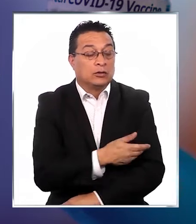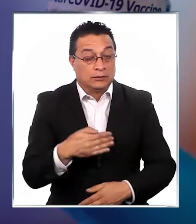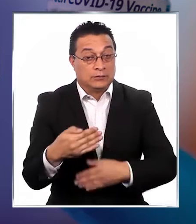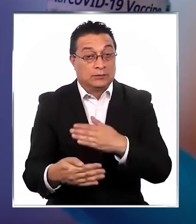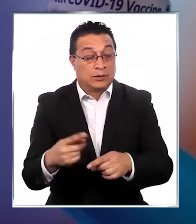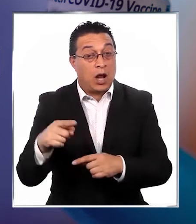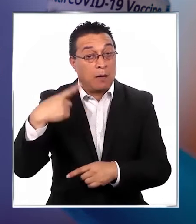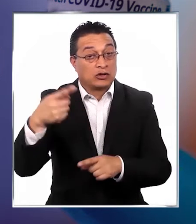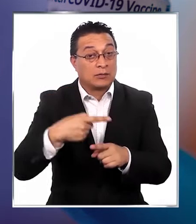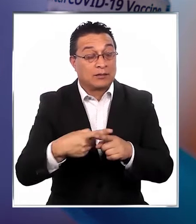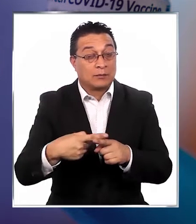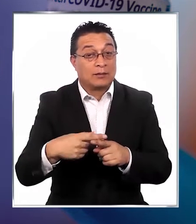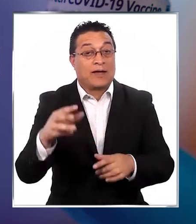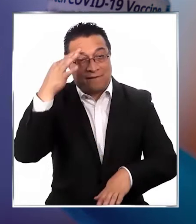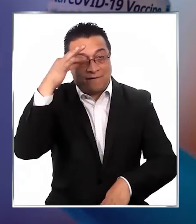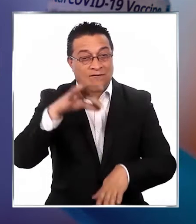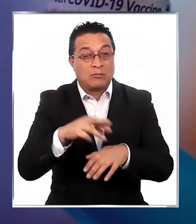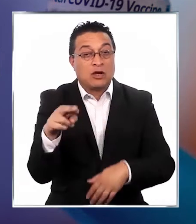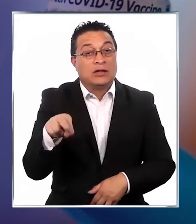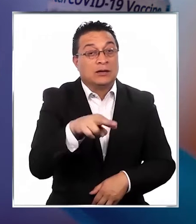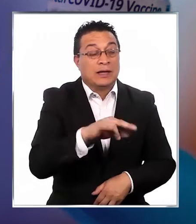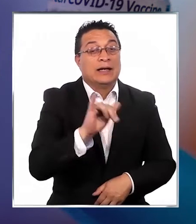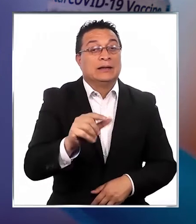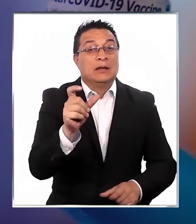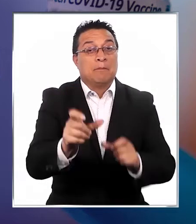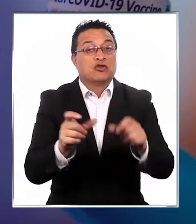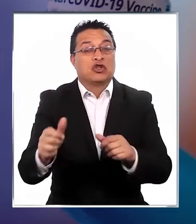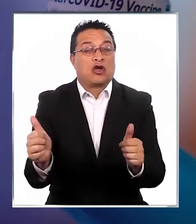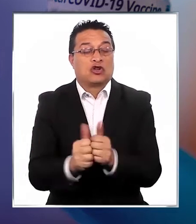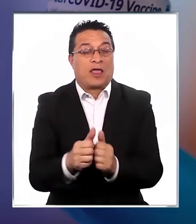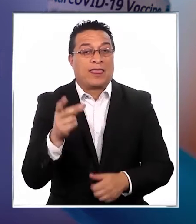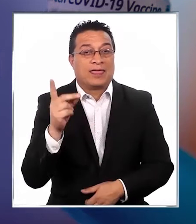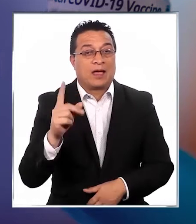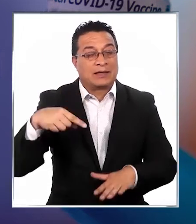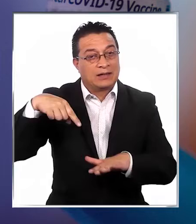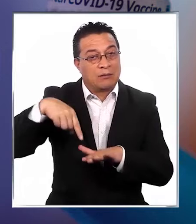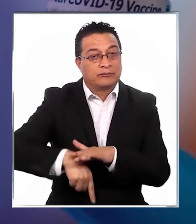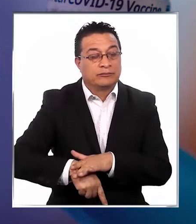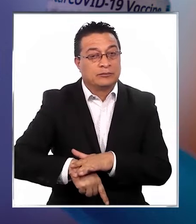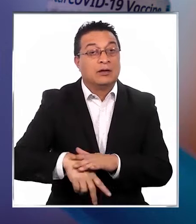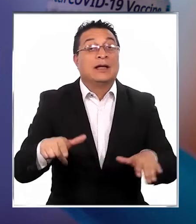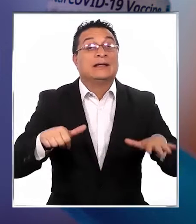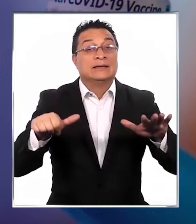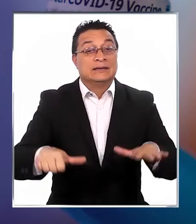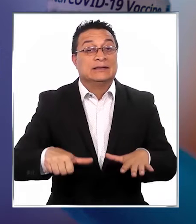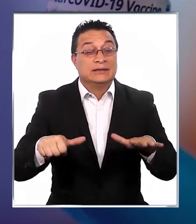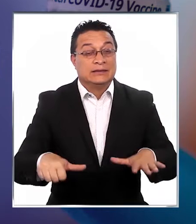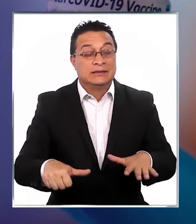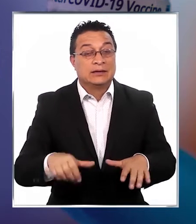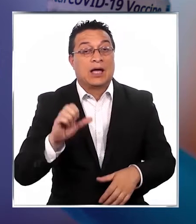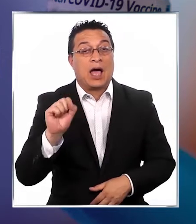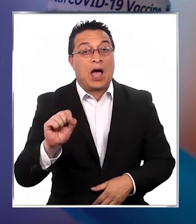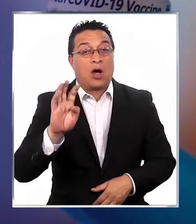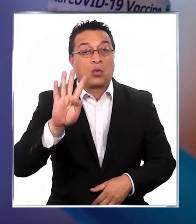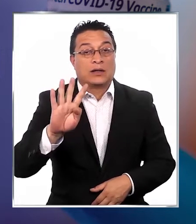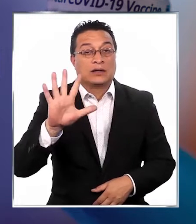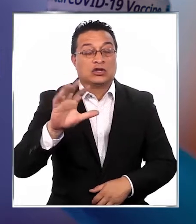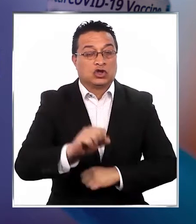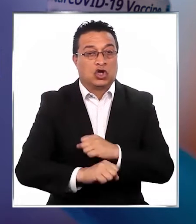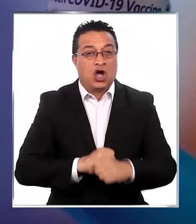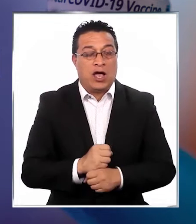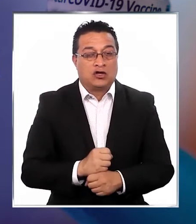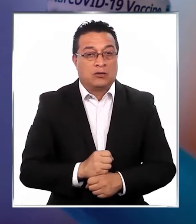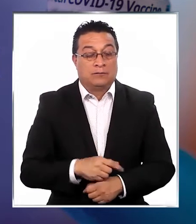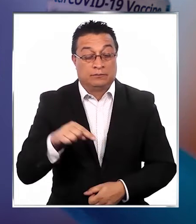avanzará la próxima semana con los enfermos crónicos y las personas con discapacidad severa desde los 16 a los 45